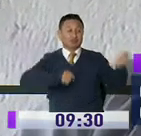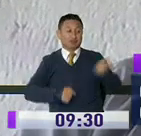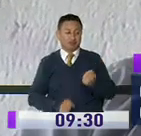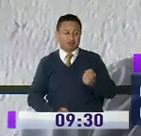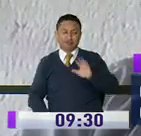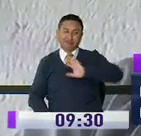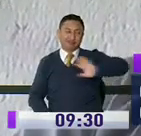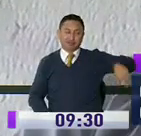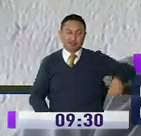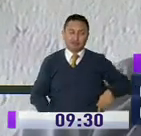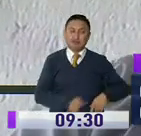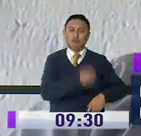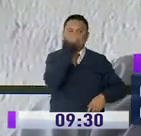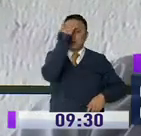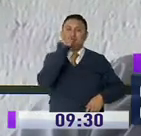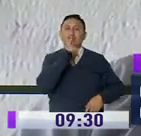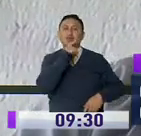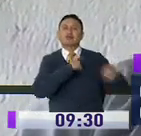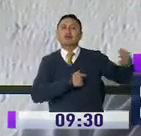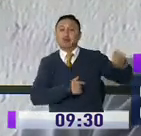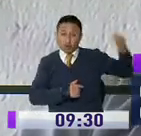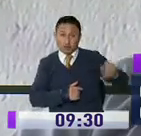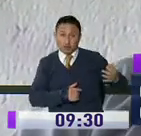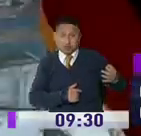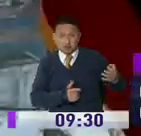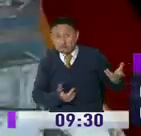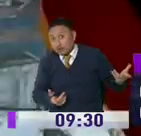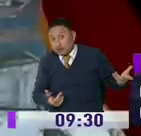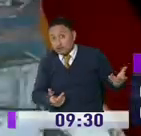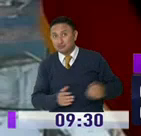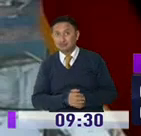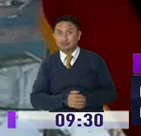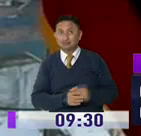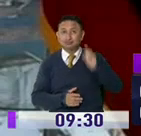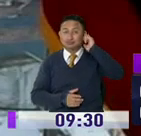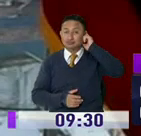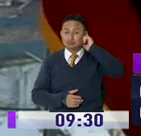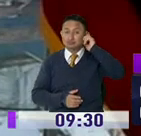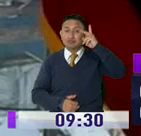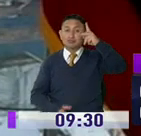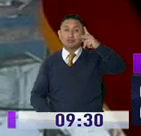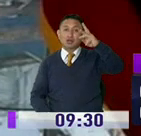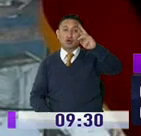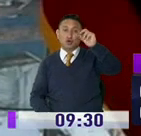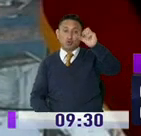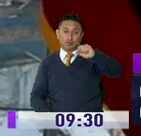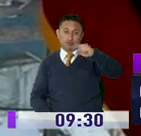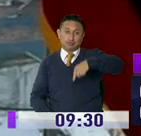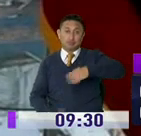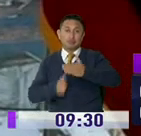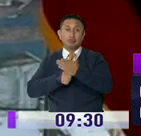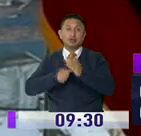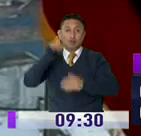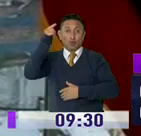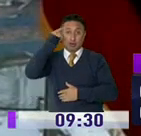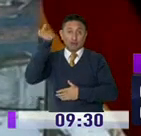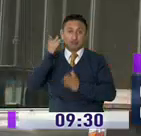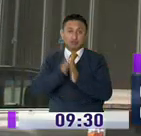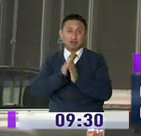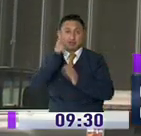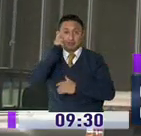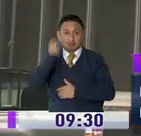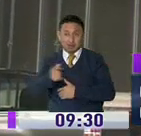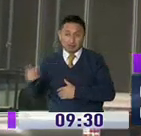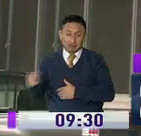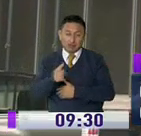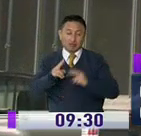cuarentena. ¿Por qué? Porque si es reenviado no es original. Al respecto, María Paula Romo, ministra de Gobierno, ha solicitado la intervención de